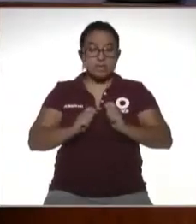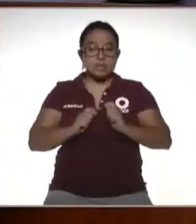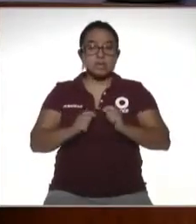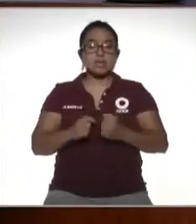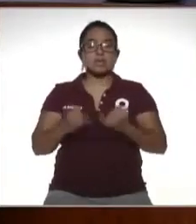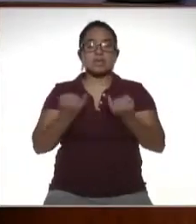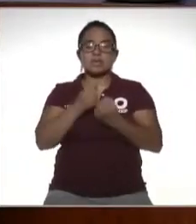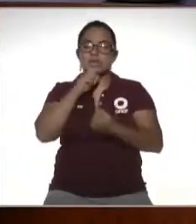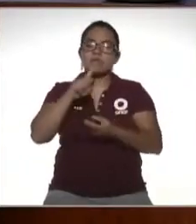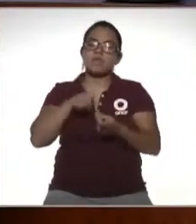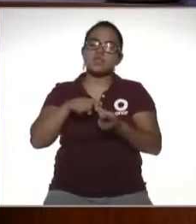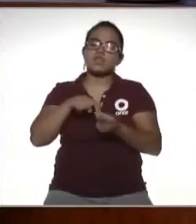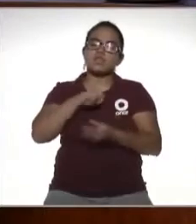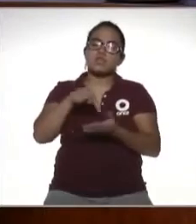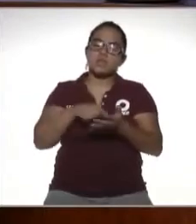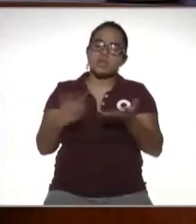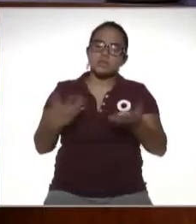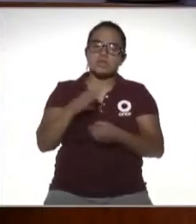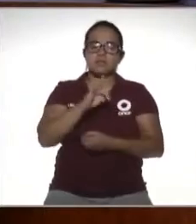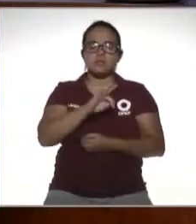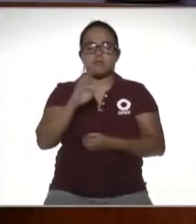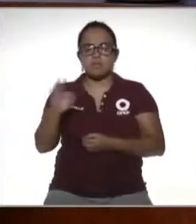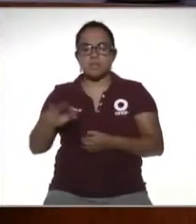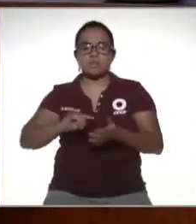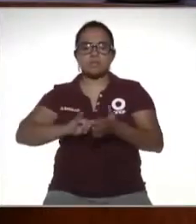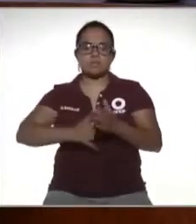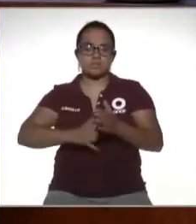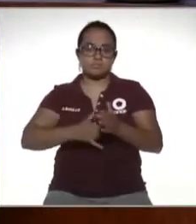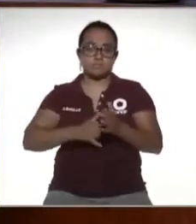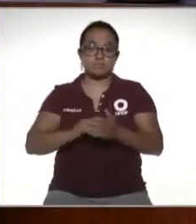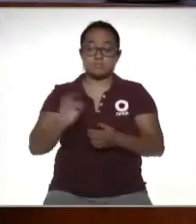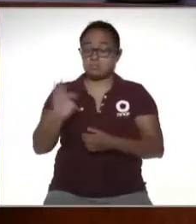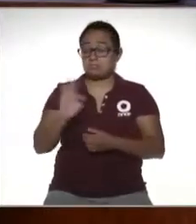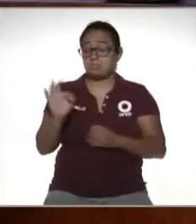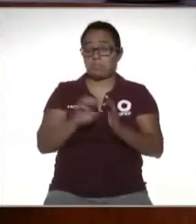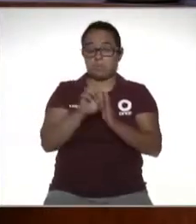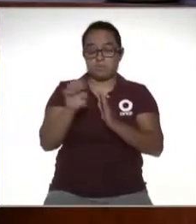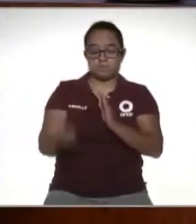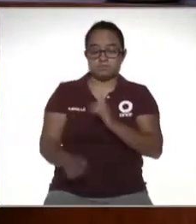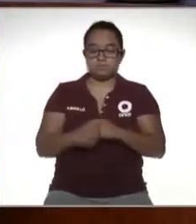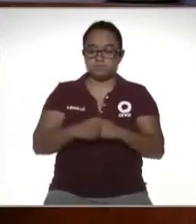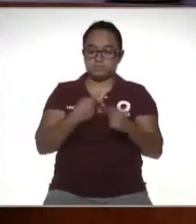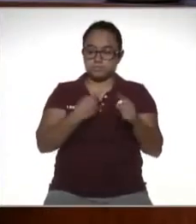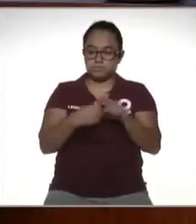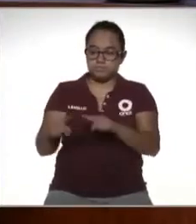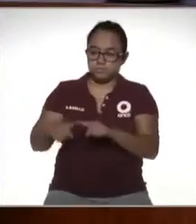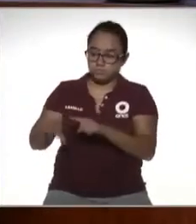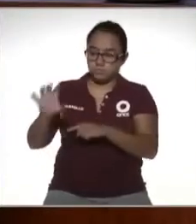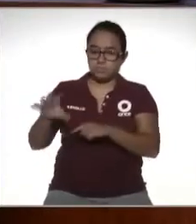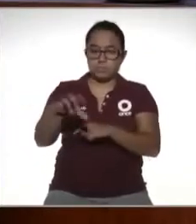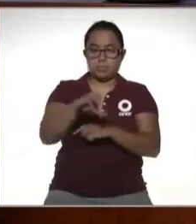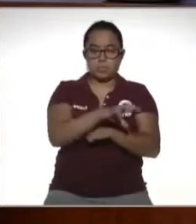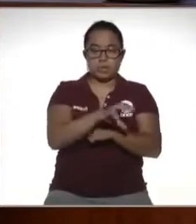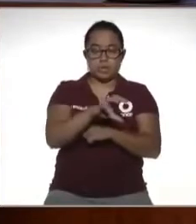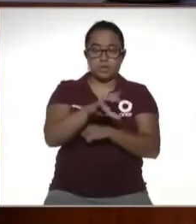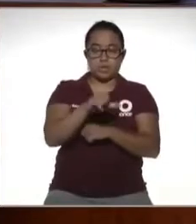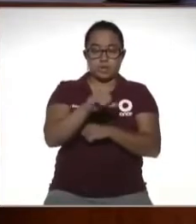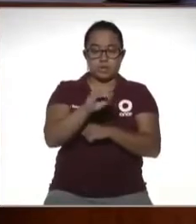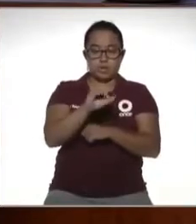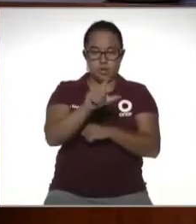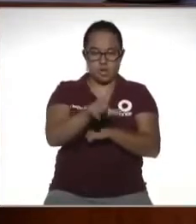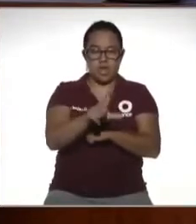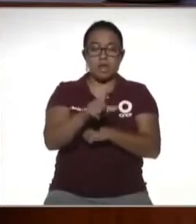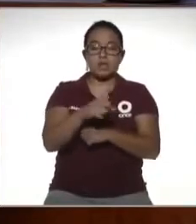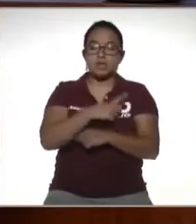en donde fue emitido el comprobante la fecha la hora si son por ejemplo varios locales tiene que tener el domicilio del